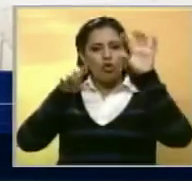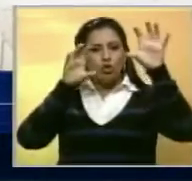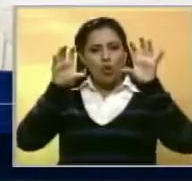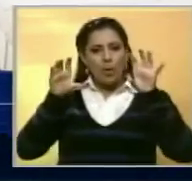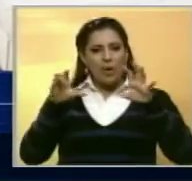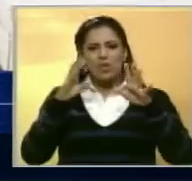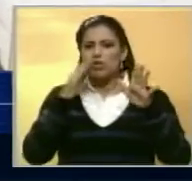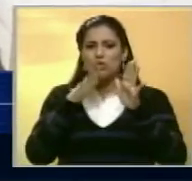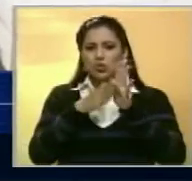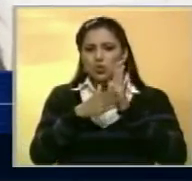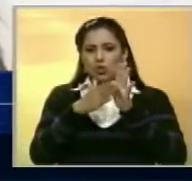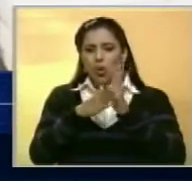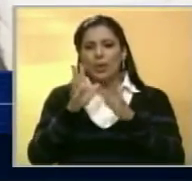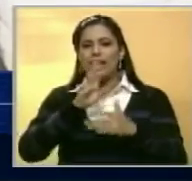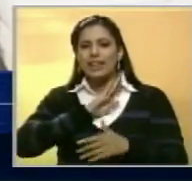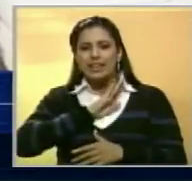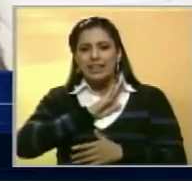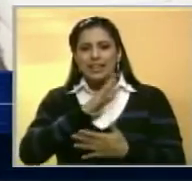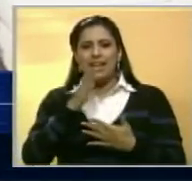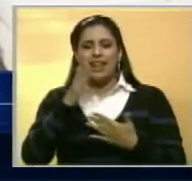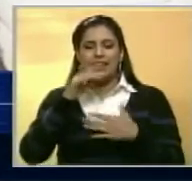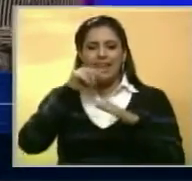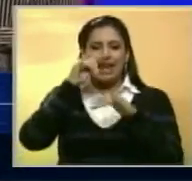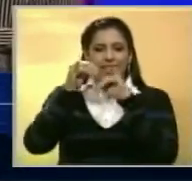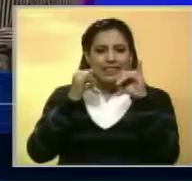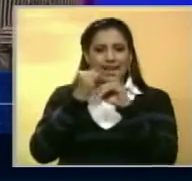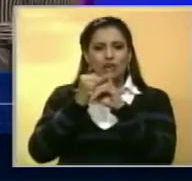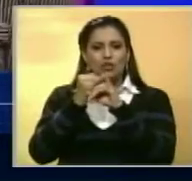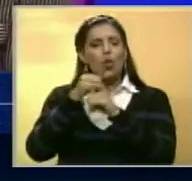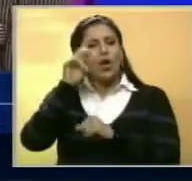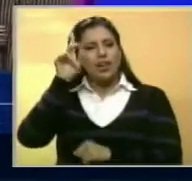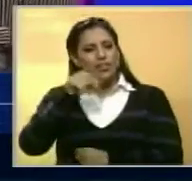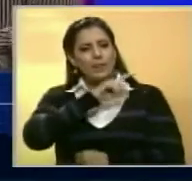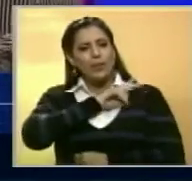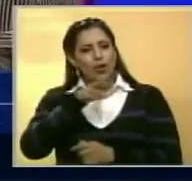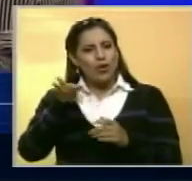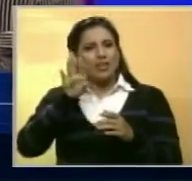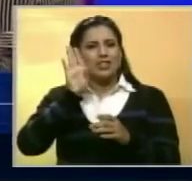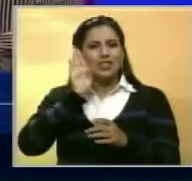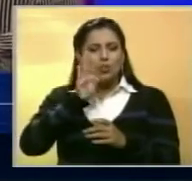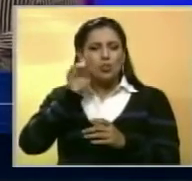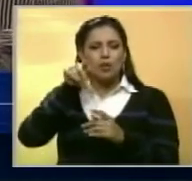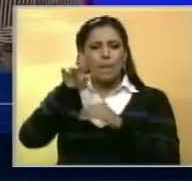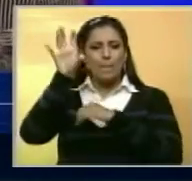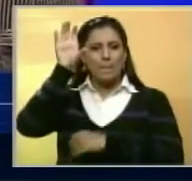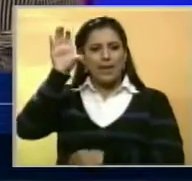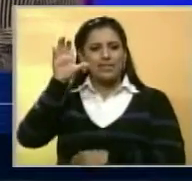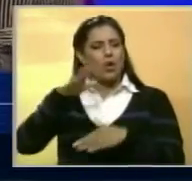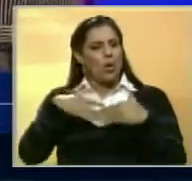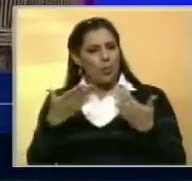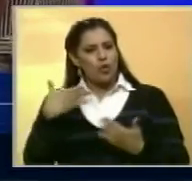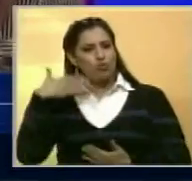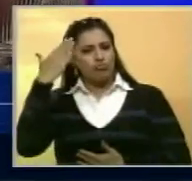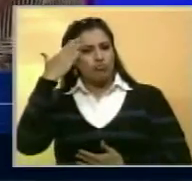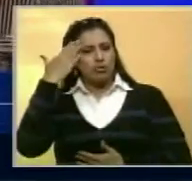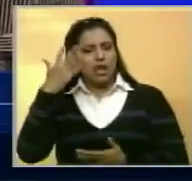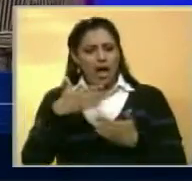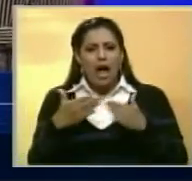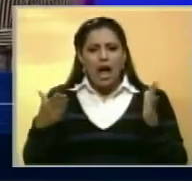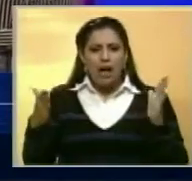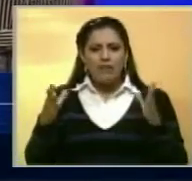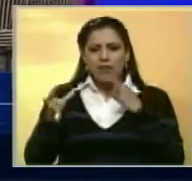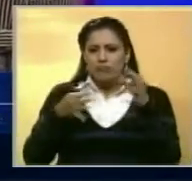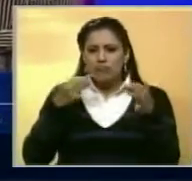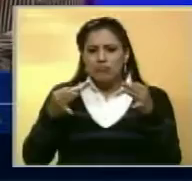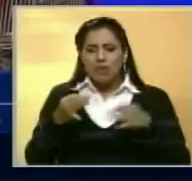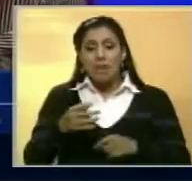y sobre lo que ocurre internacionalmente y sobre lo que repercute en nuestro país, pues sé que están abiertos al diálogo.